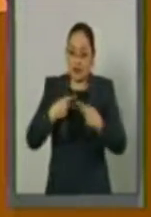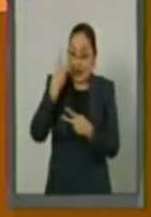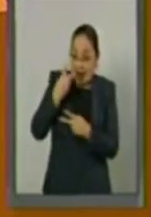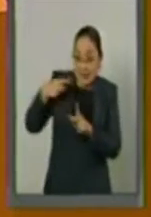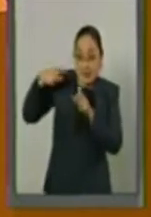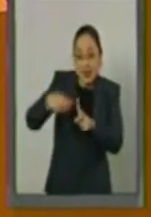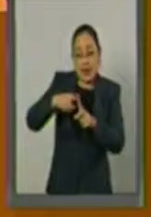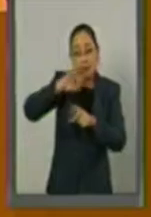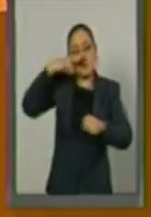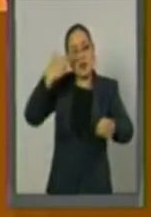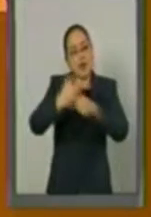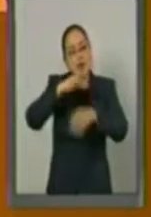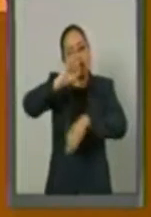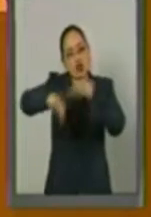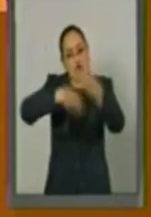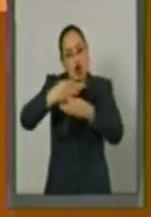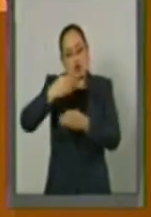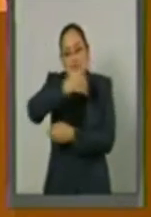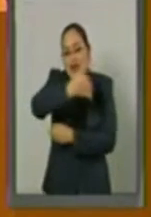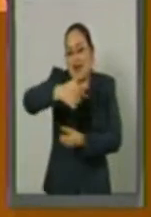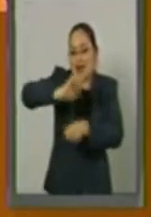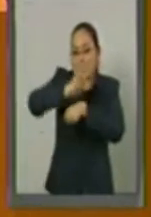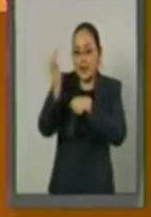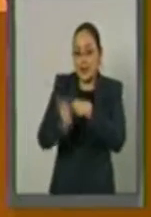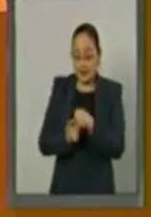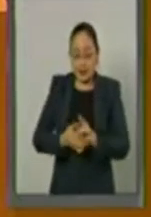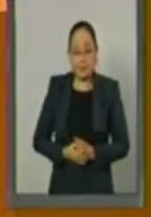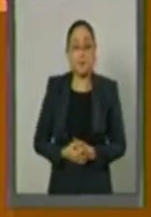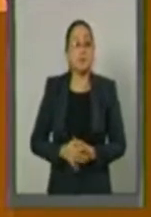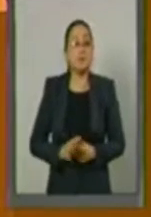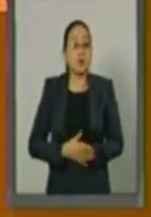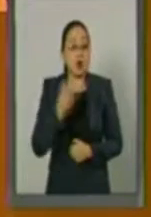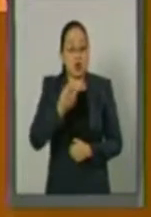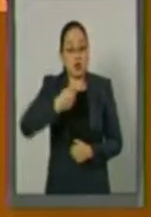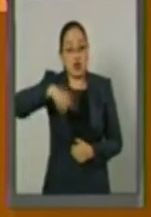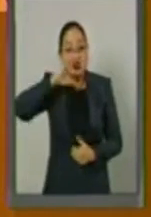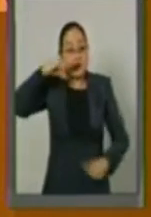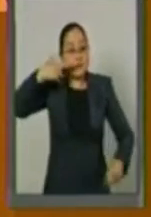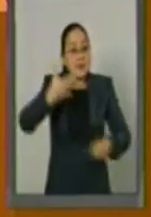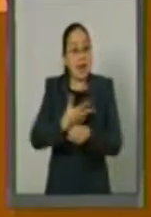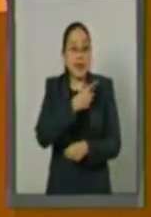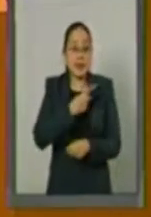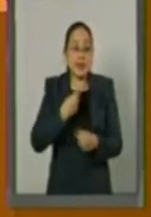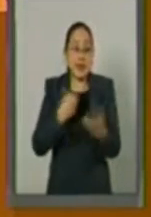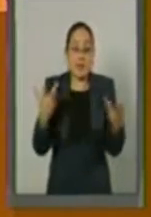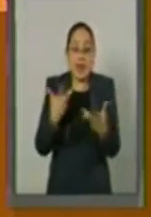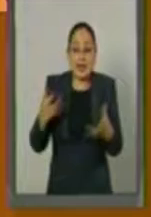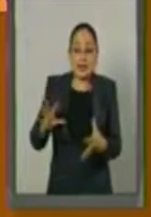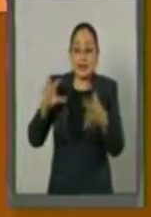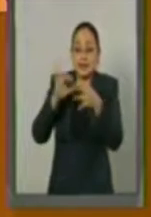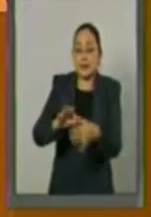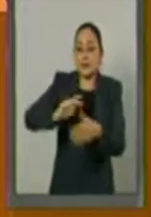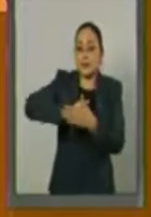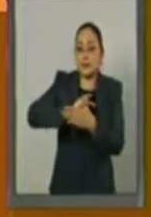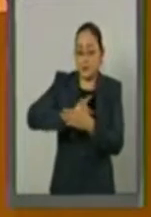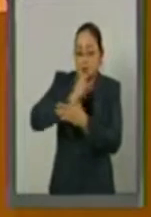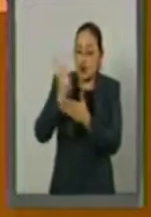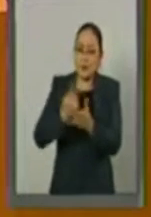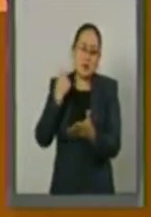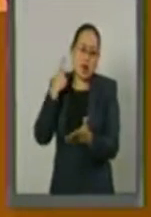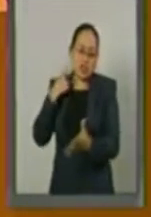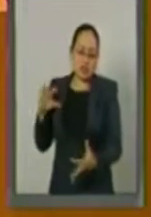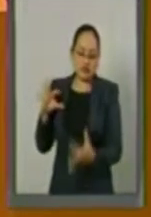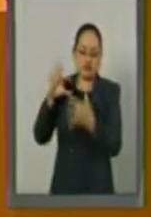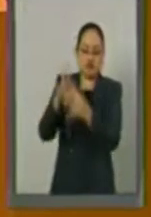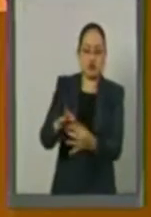fundamental de los Estados, lo cual estamos obligados a implementar políticas migratorias